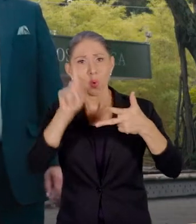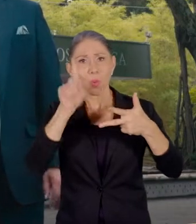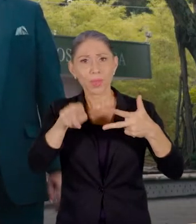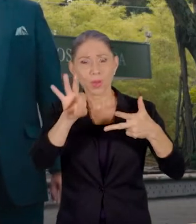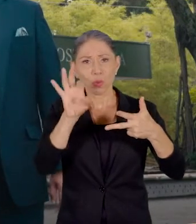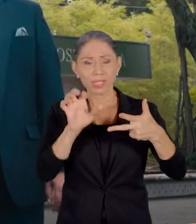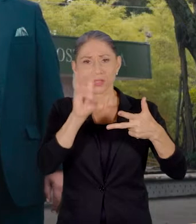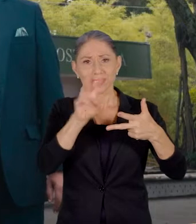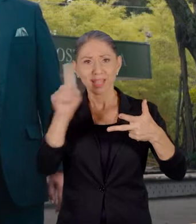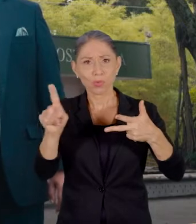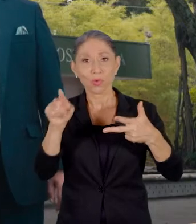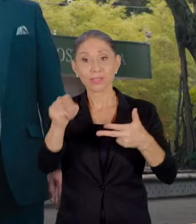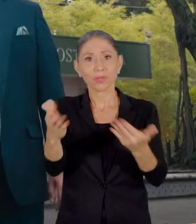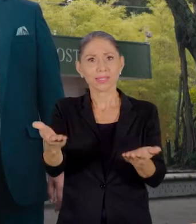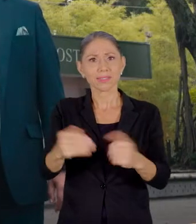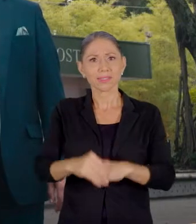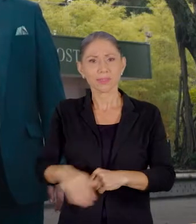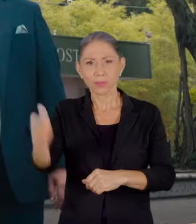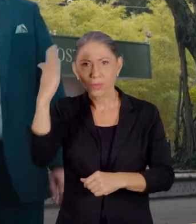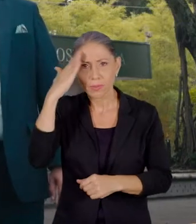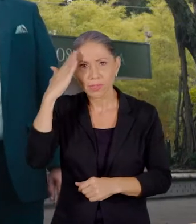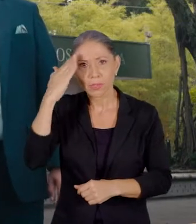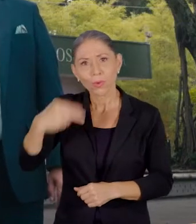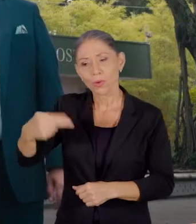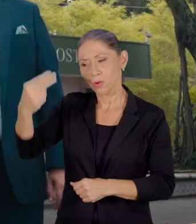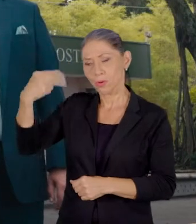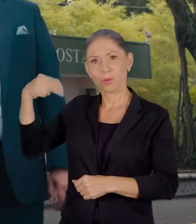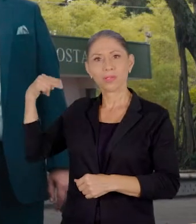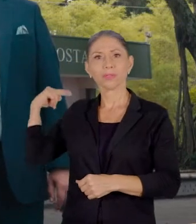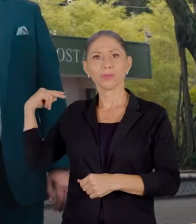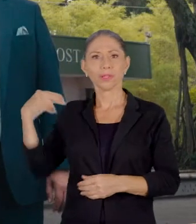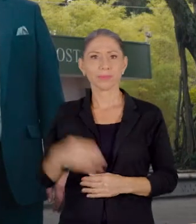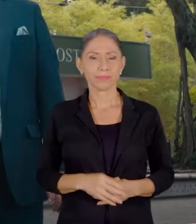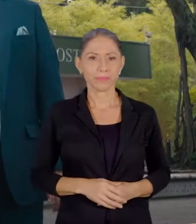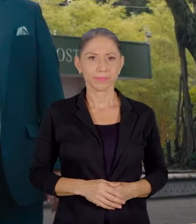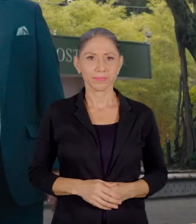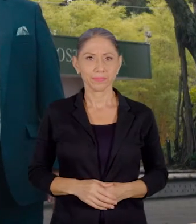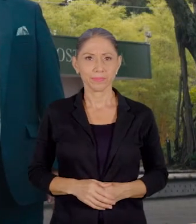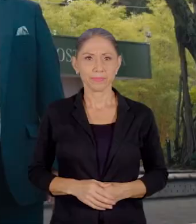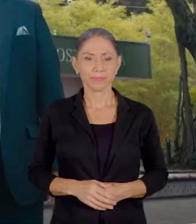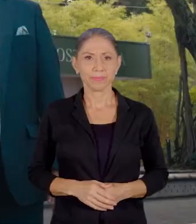1961? Esto es Un Encuentro con la Historia.